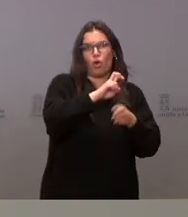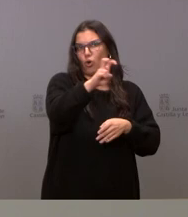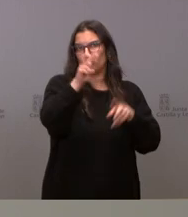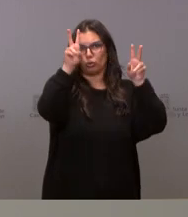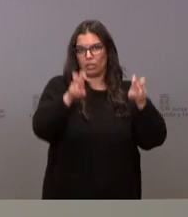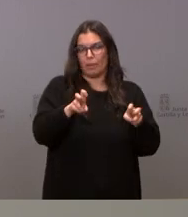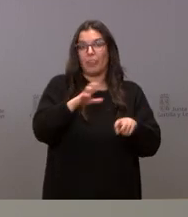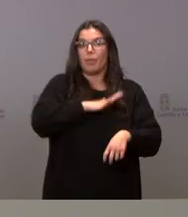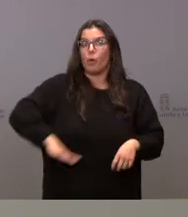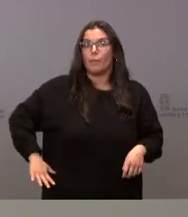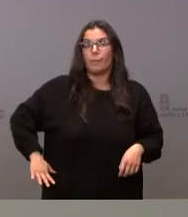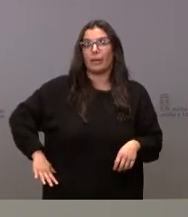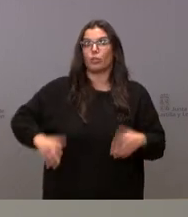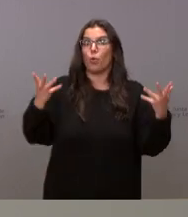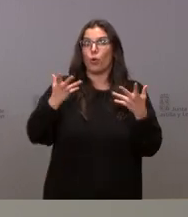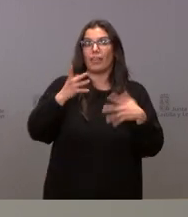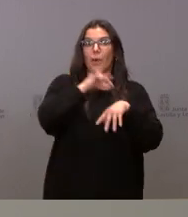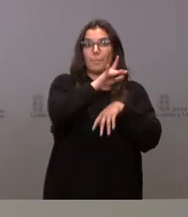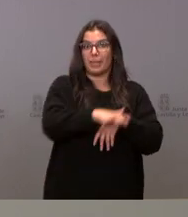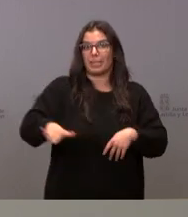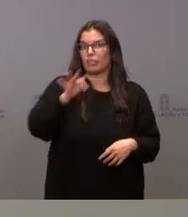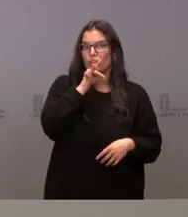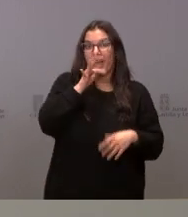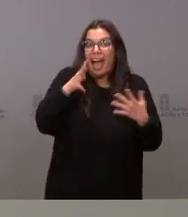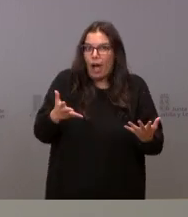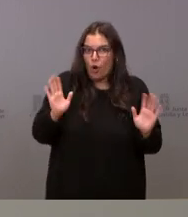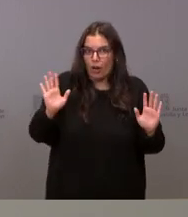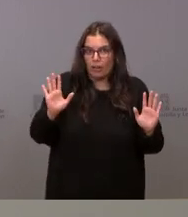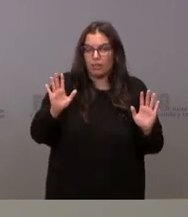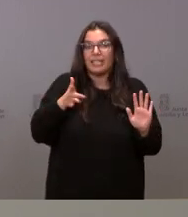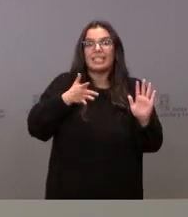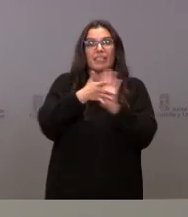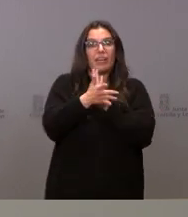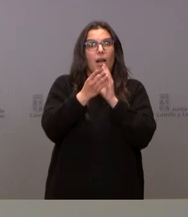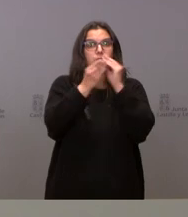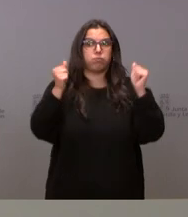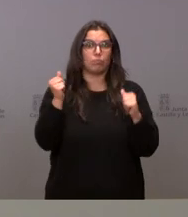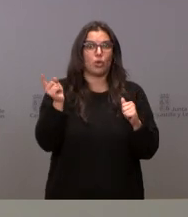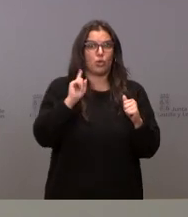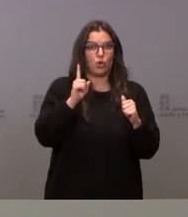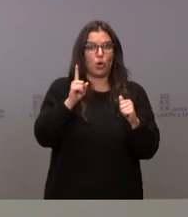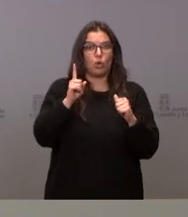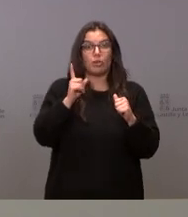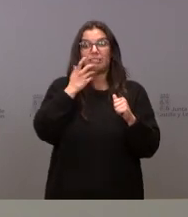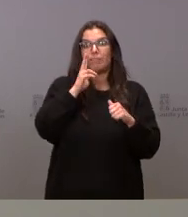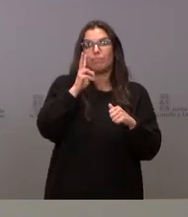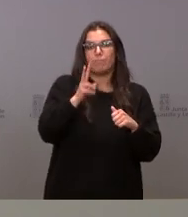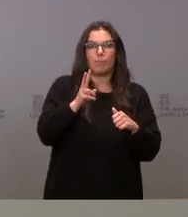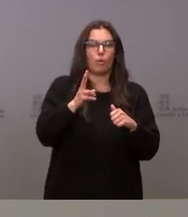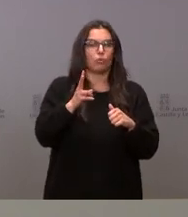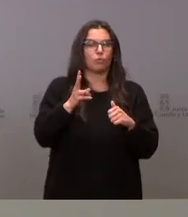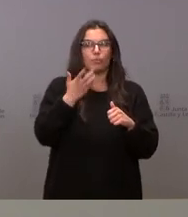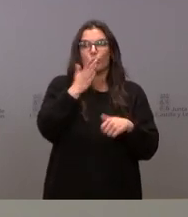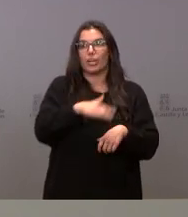no está para las urgencias pediátricas en el momento actual pero no digo que si vemos que incrementa mucho la incidencia